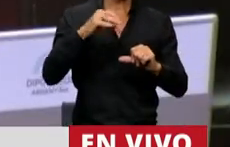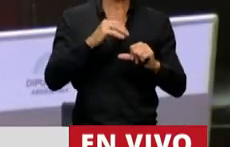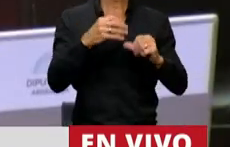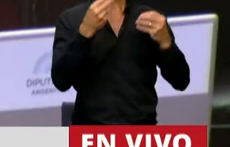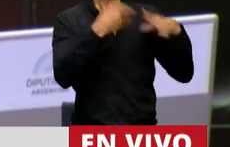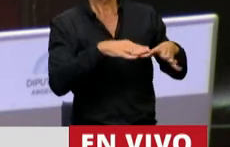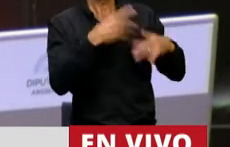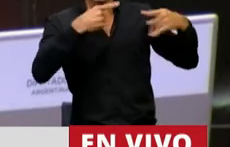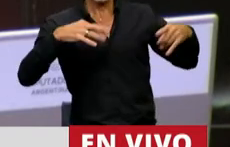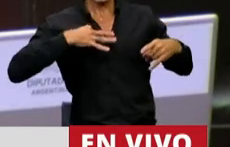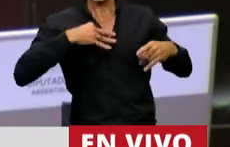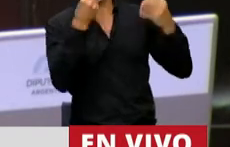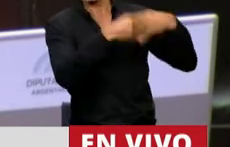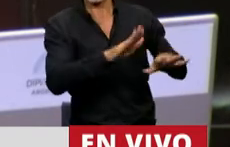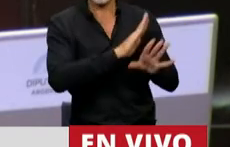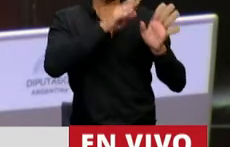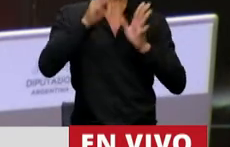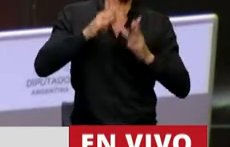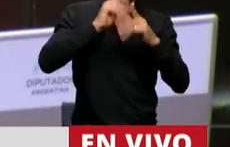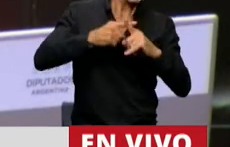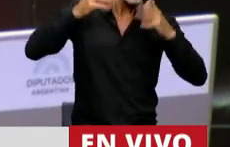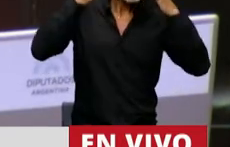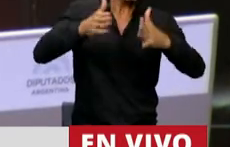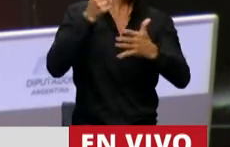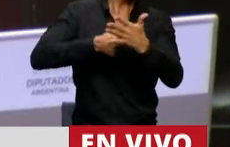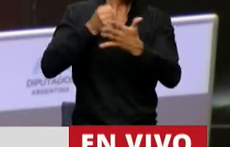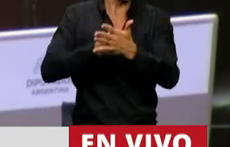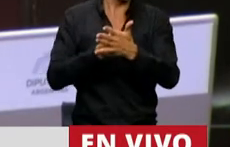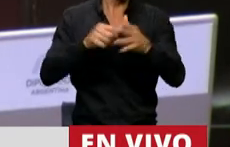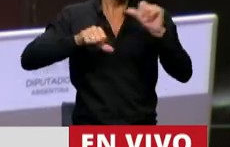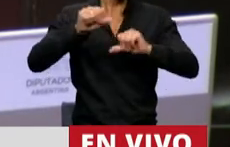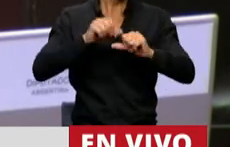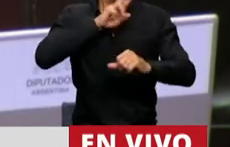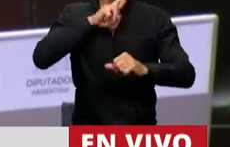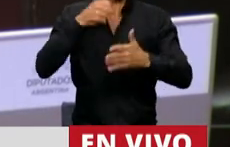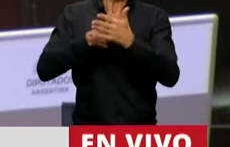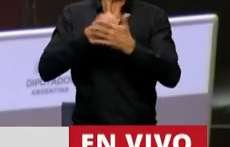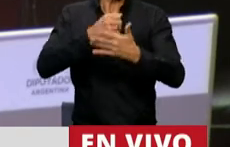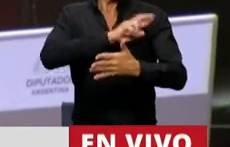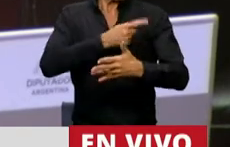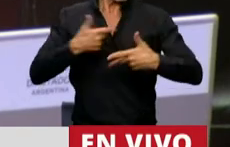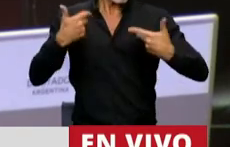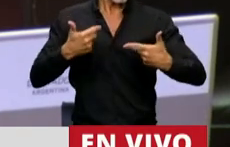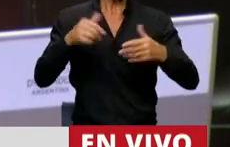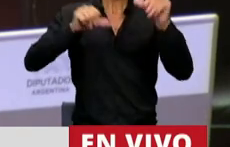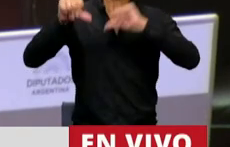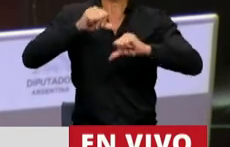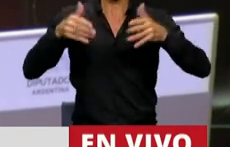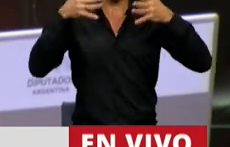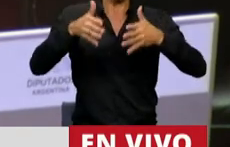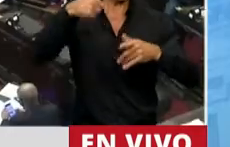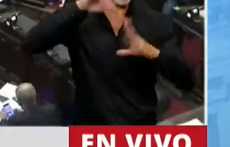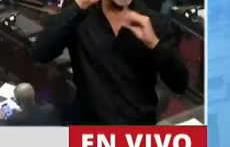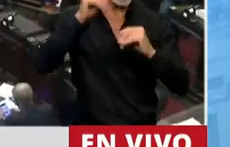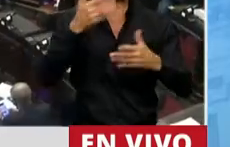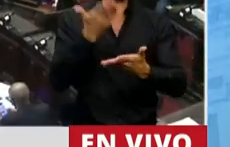otros aspectos de su vida y por eso trabajan arduamente por un feminismo científico y eso está presente esta